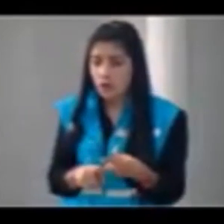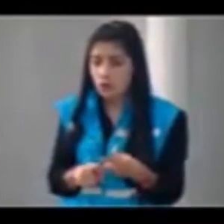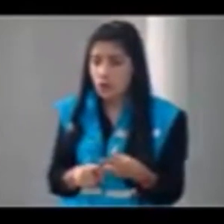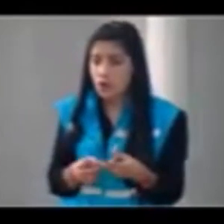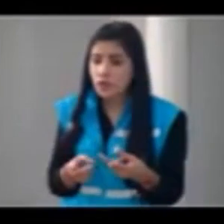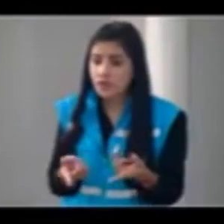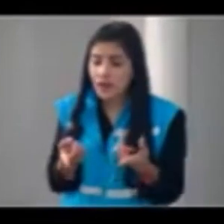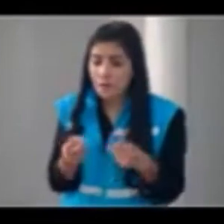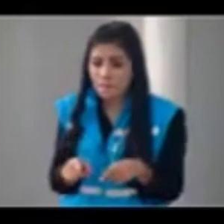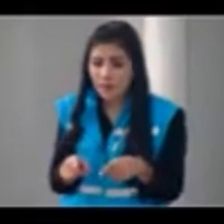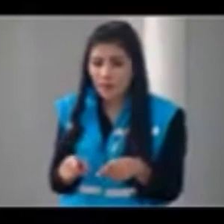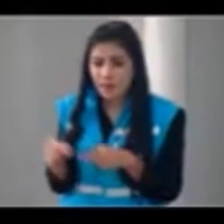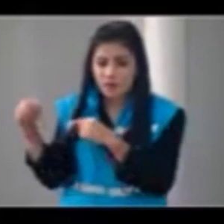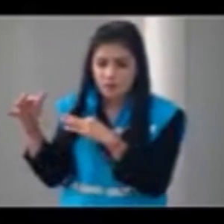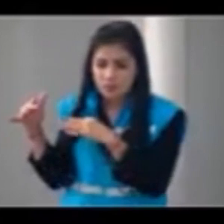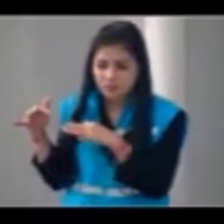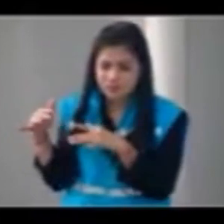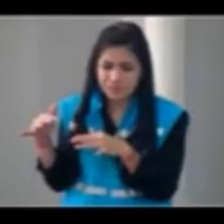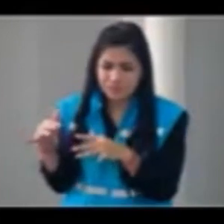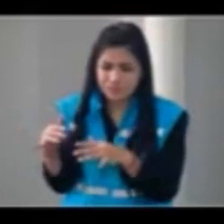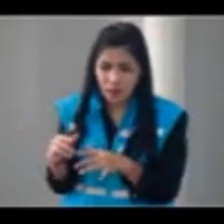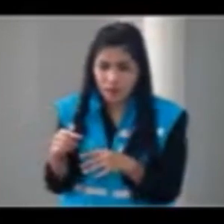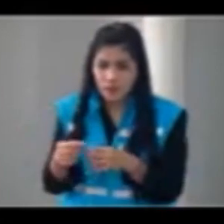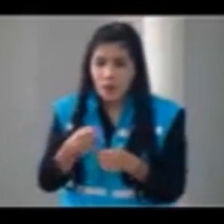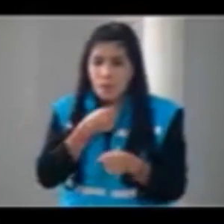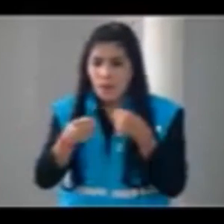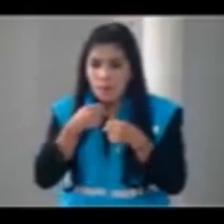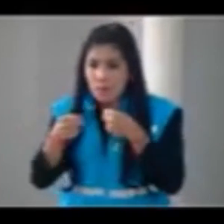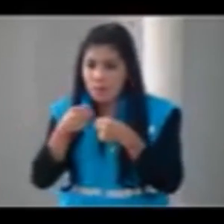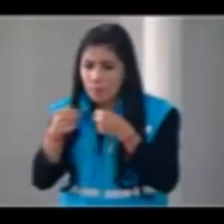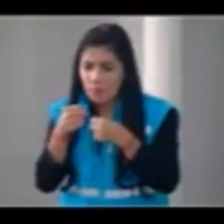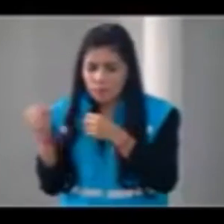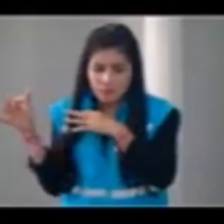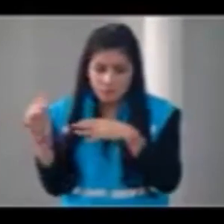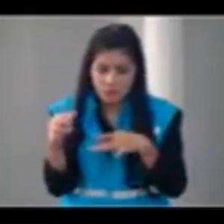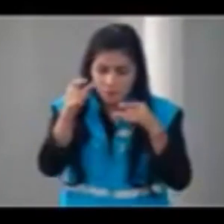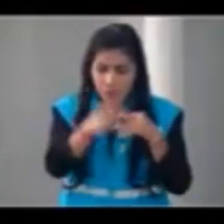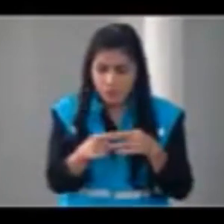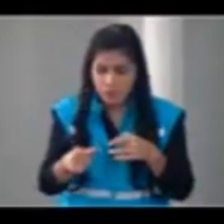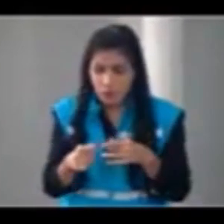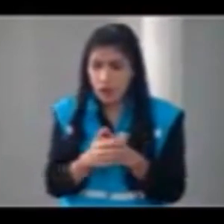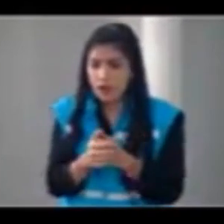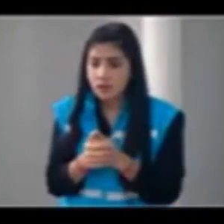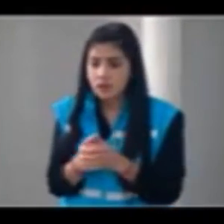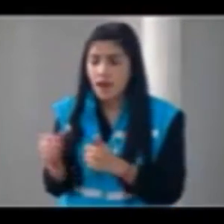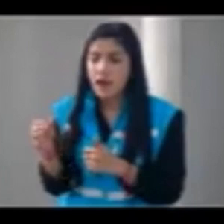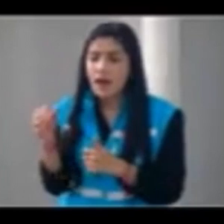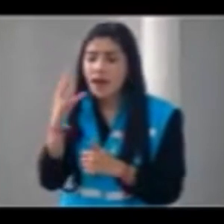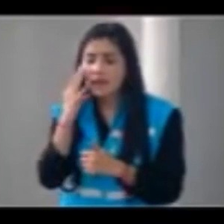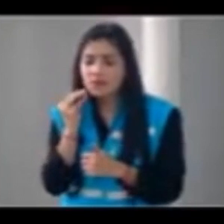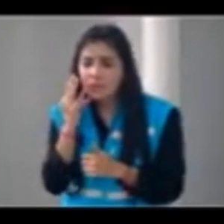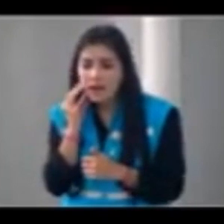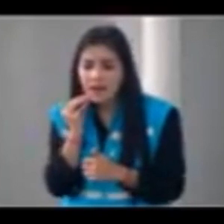categorías por puntos donde a mayor oficialismo mayor puntaje. Entre más transmita usted los Facebook Live del alcalde, entre más hable usted del alcalde, entre mejor